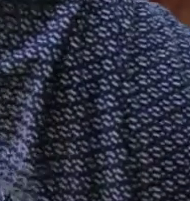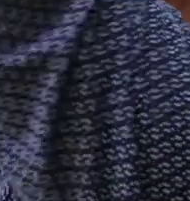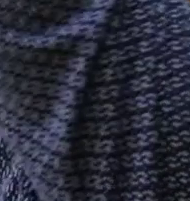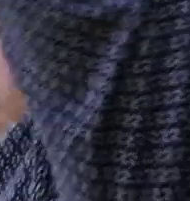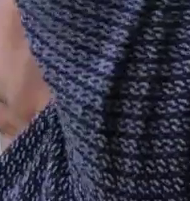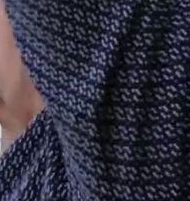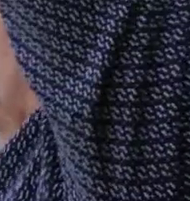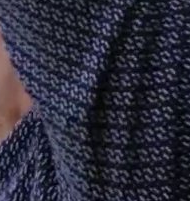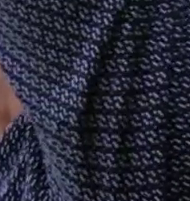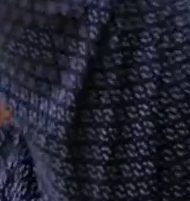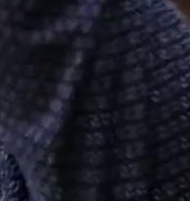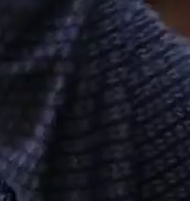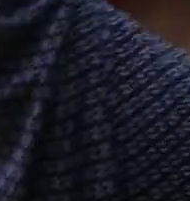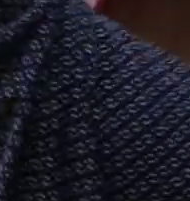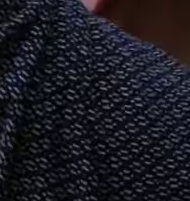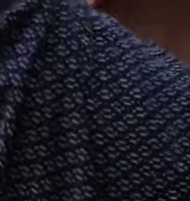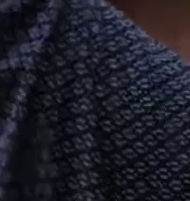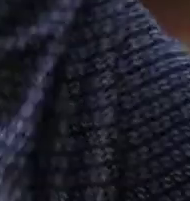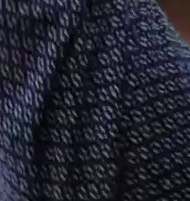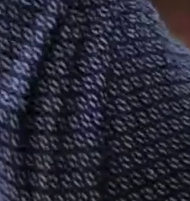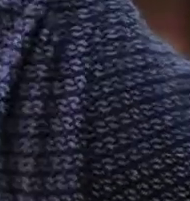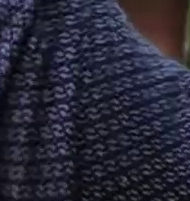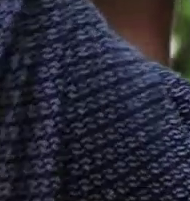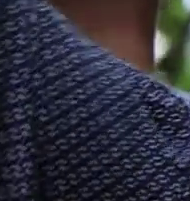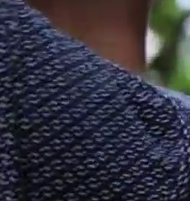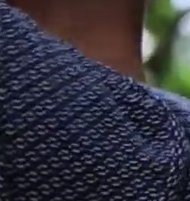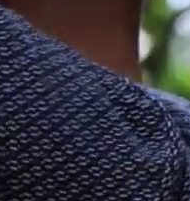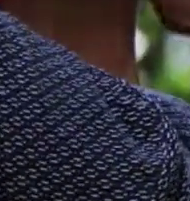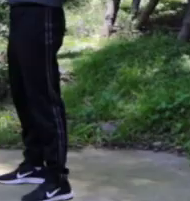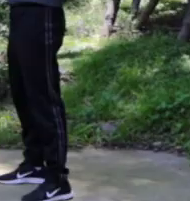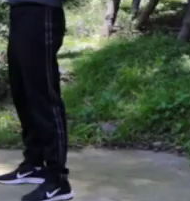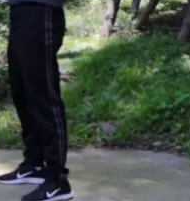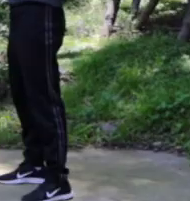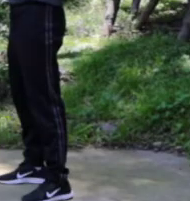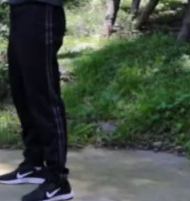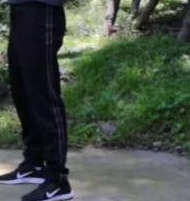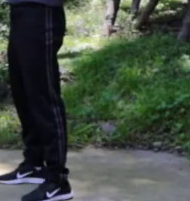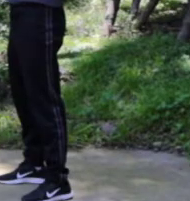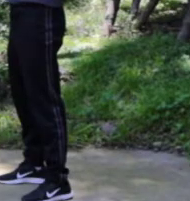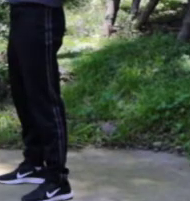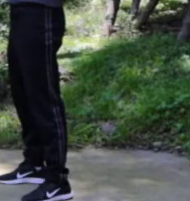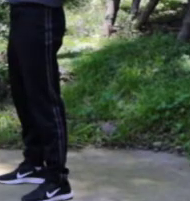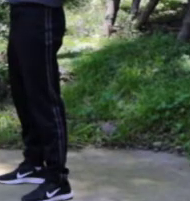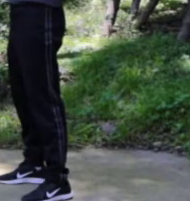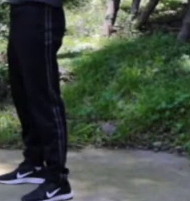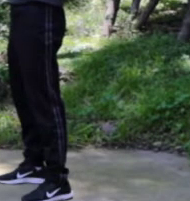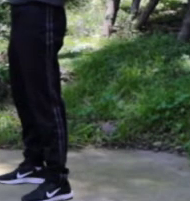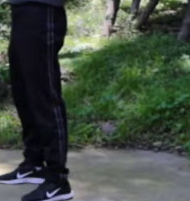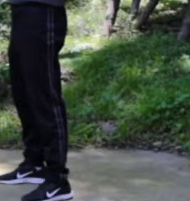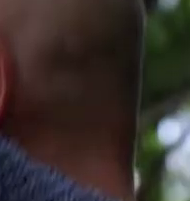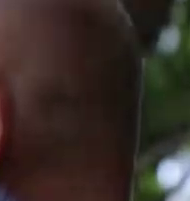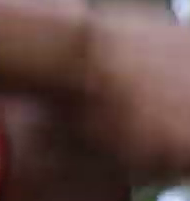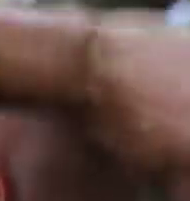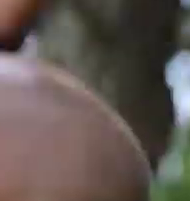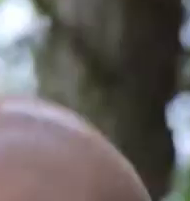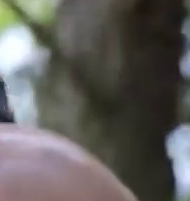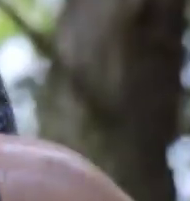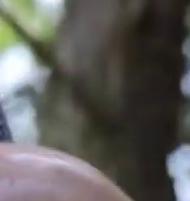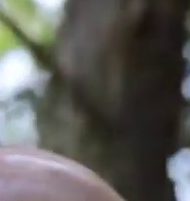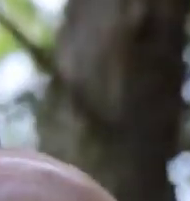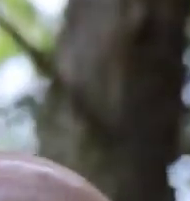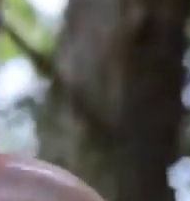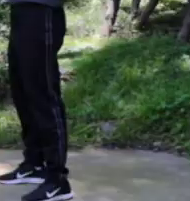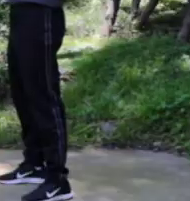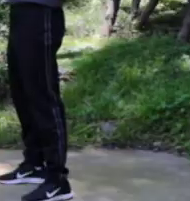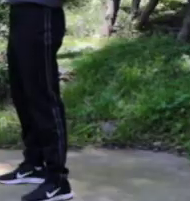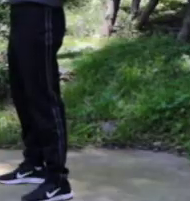si quiéramos alcanzar el cielo. Venga, uno, eso, perfecto. Con fuerza, que se vea. Bien, Jair, muy